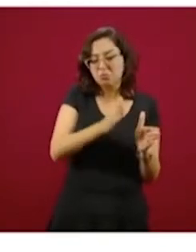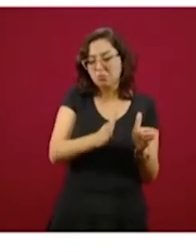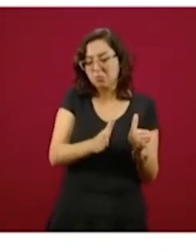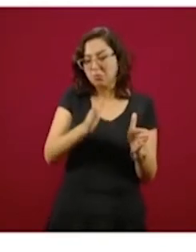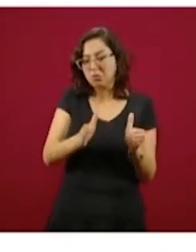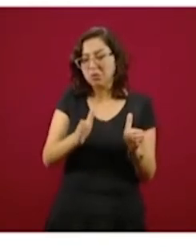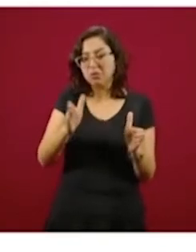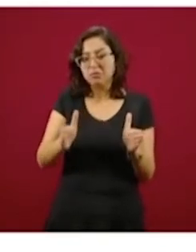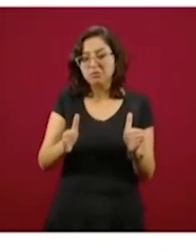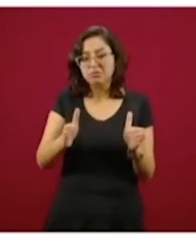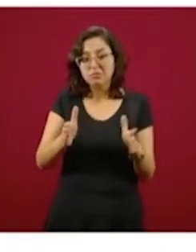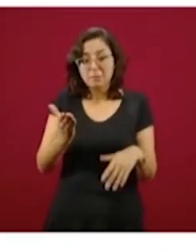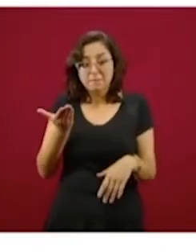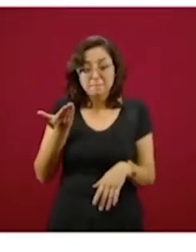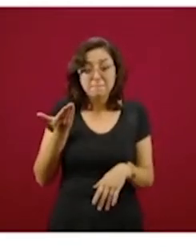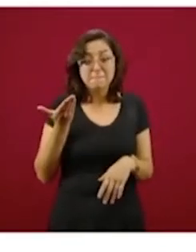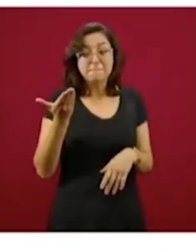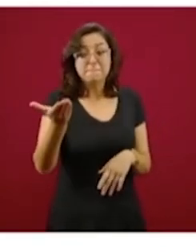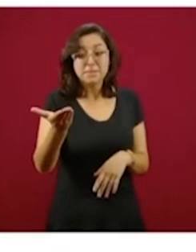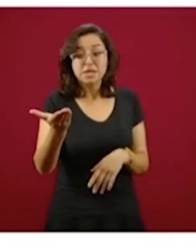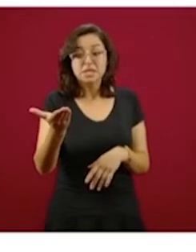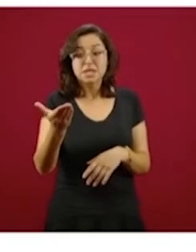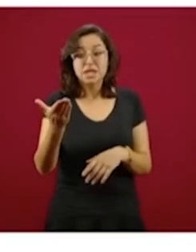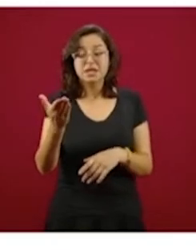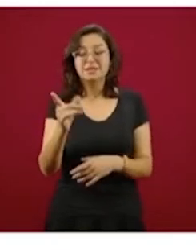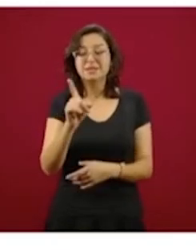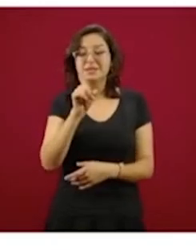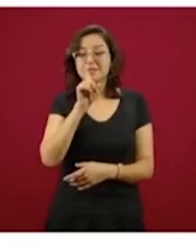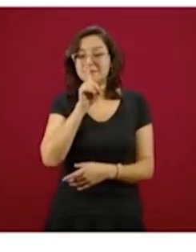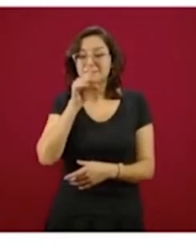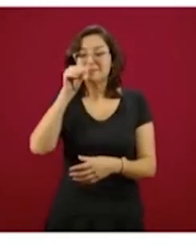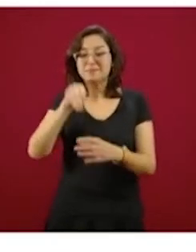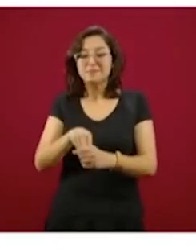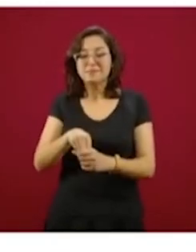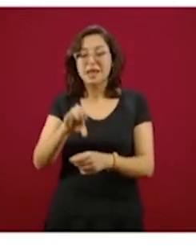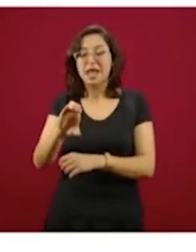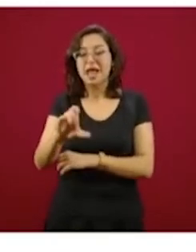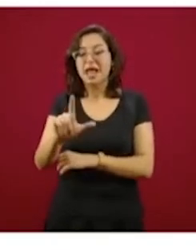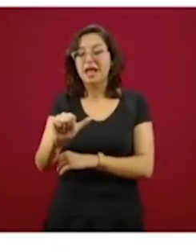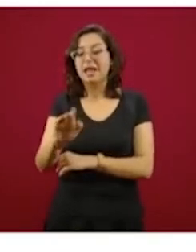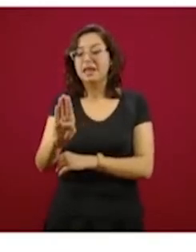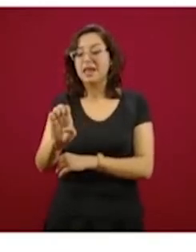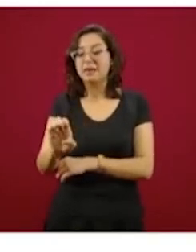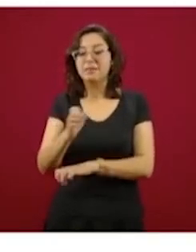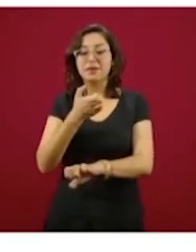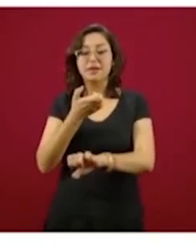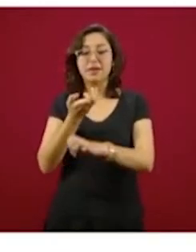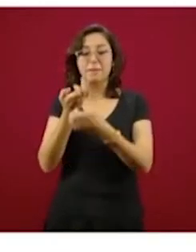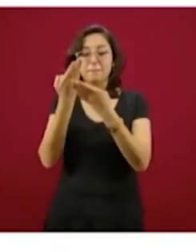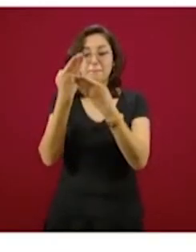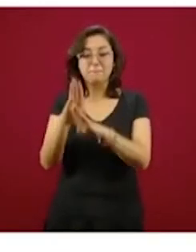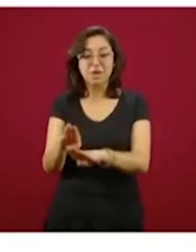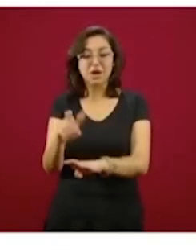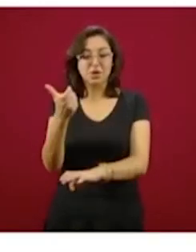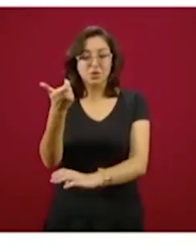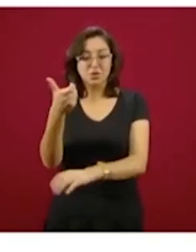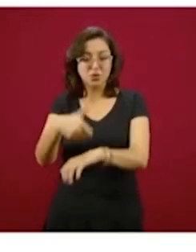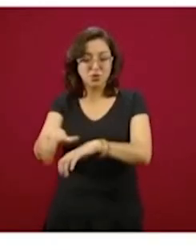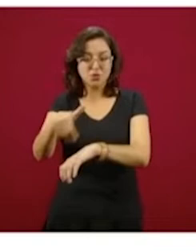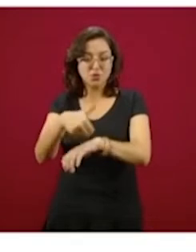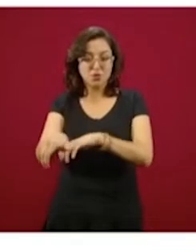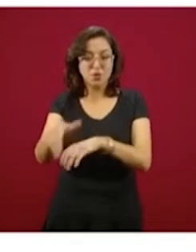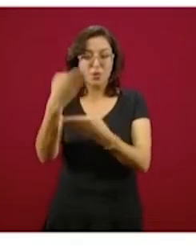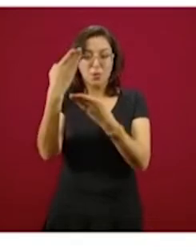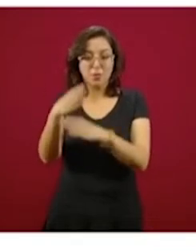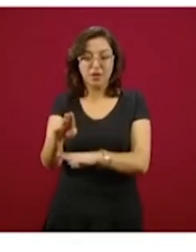encuentran con la solicitud de la clave, de la cuenta clave, es decir, la cuenta a donde se les va a depositar, en la